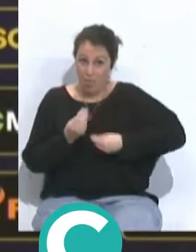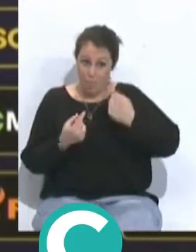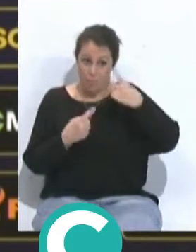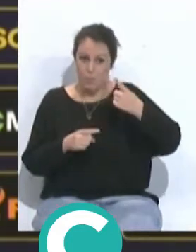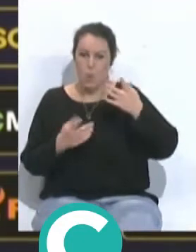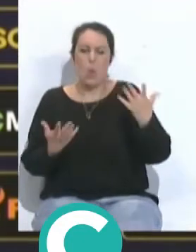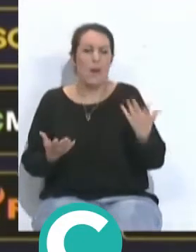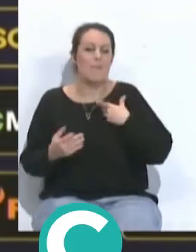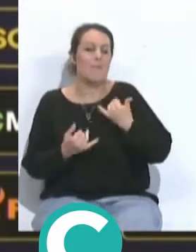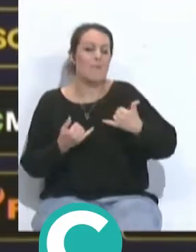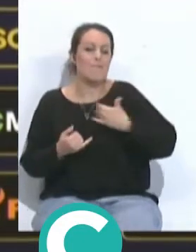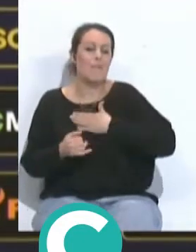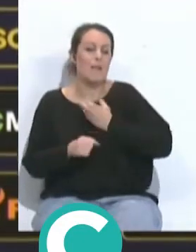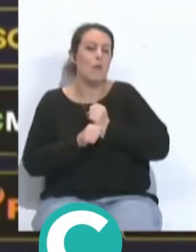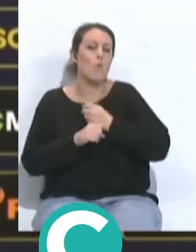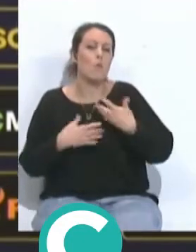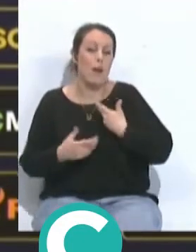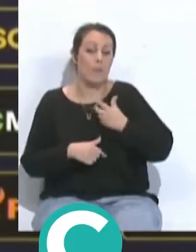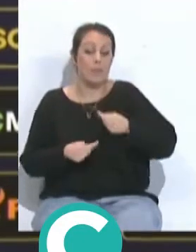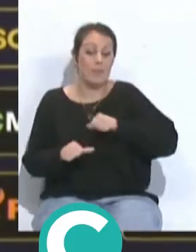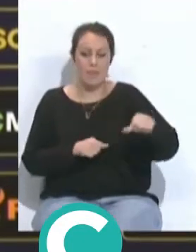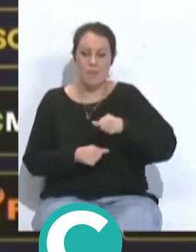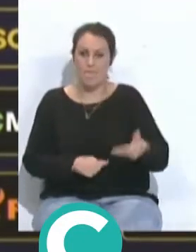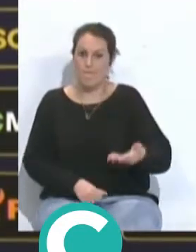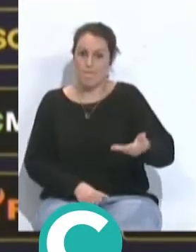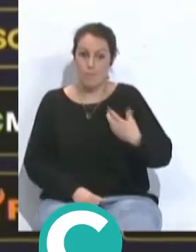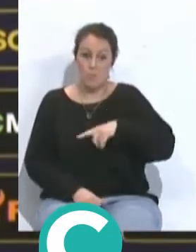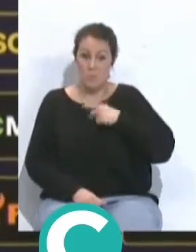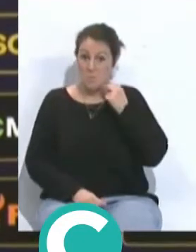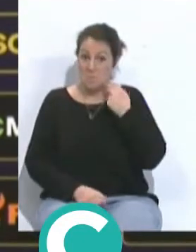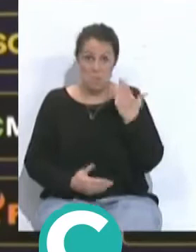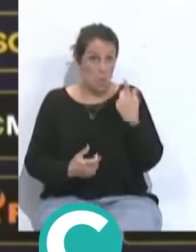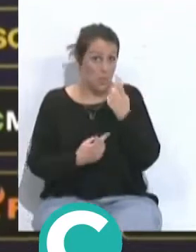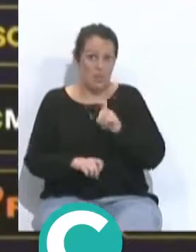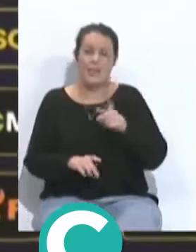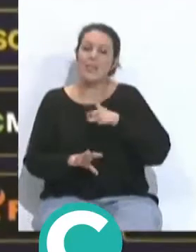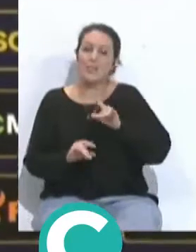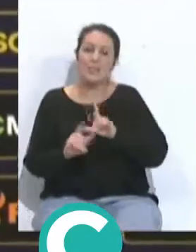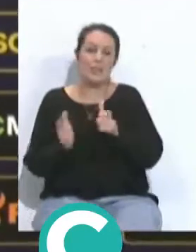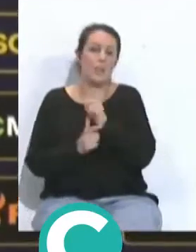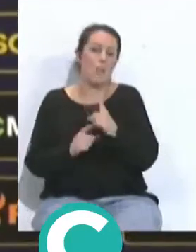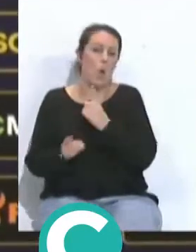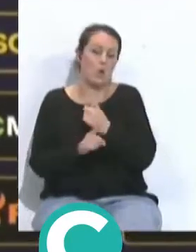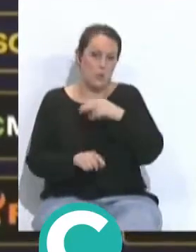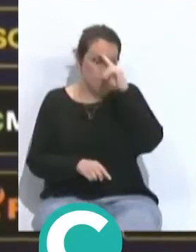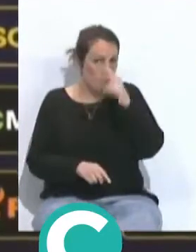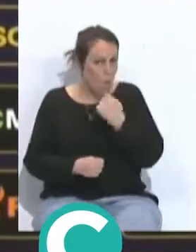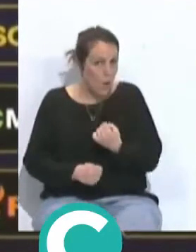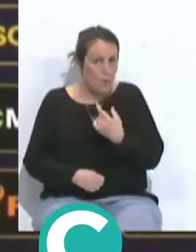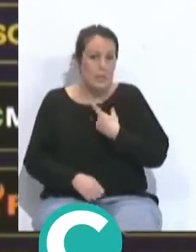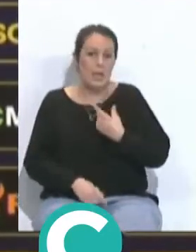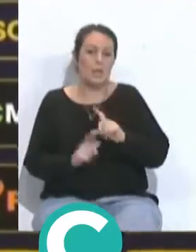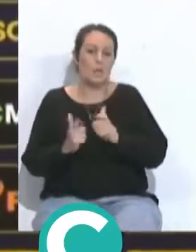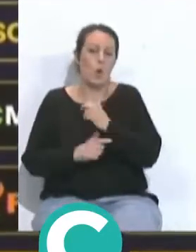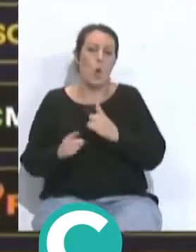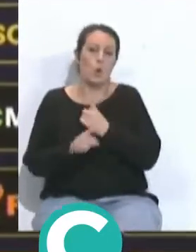servicio, cuáles miales de trabajo y a partir de ahí ser determinante, no tenemos que tener ningún miedo, sin el máximo respeto a un rival muy fuerte, un rival que sabemos que también